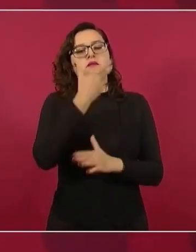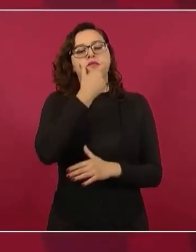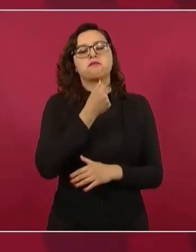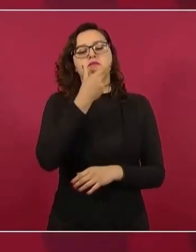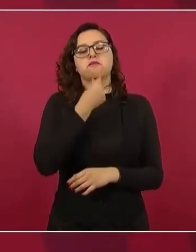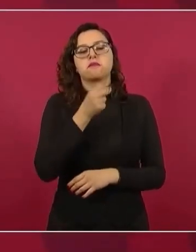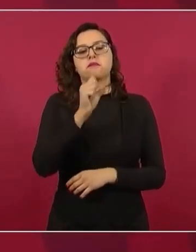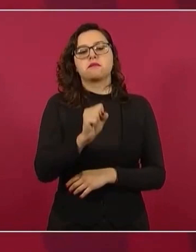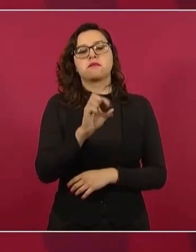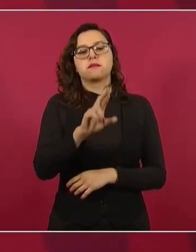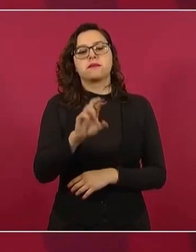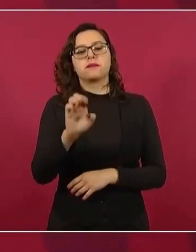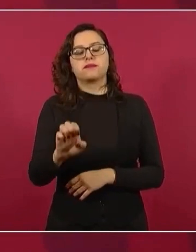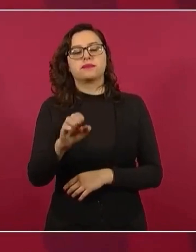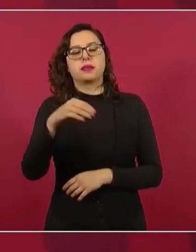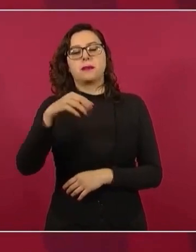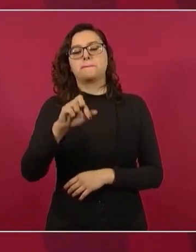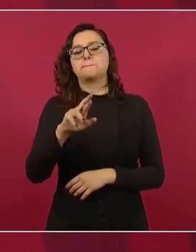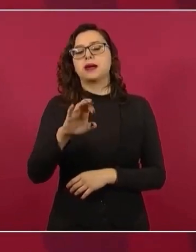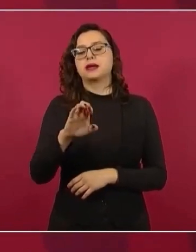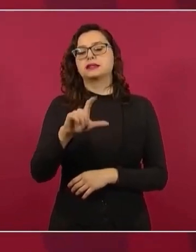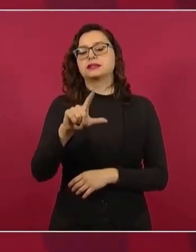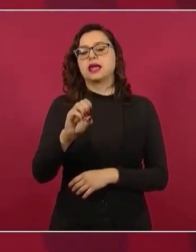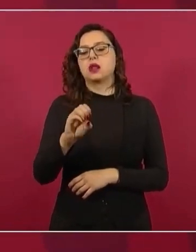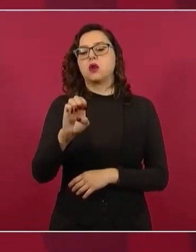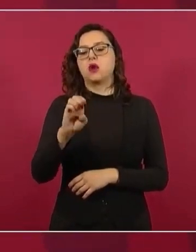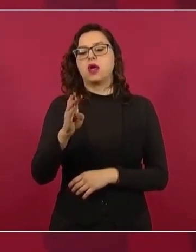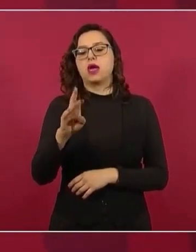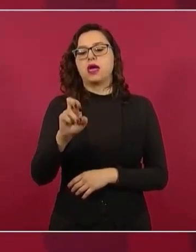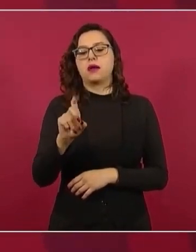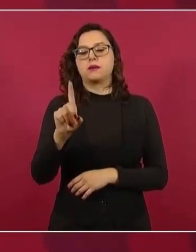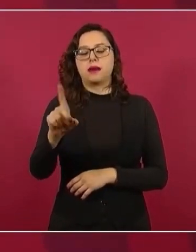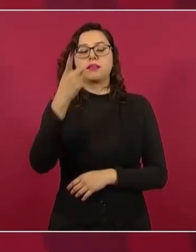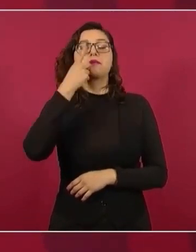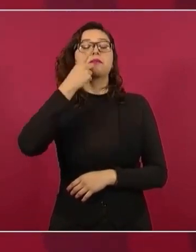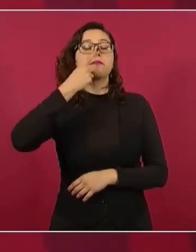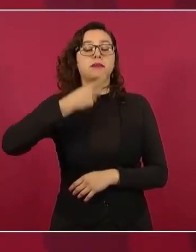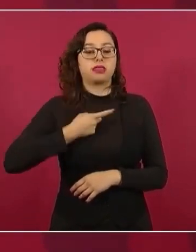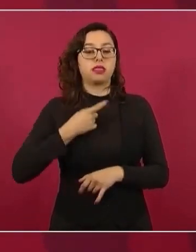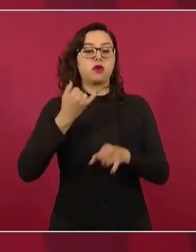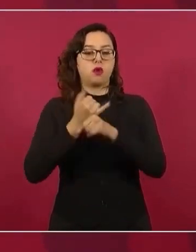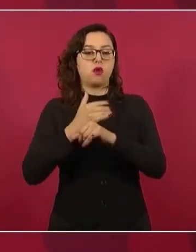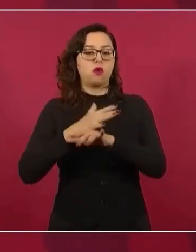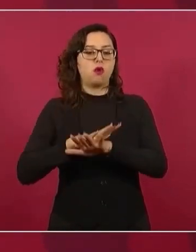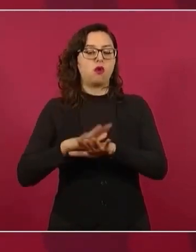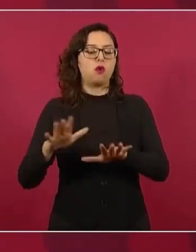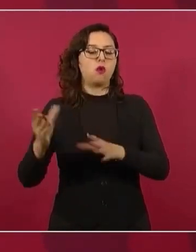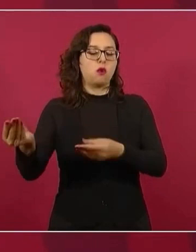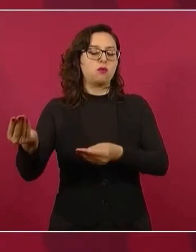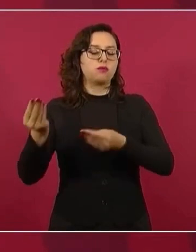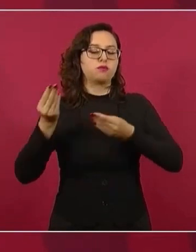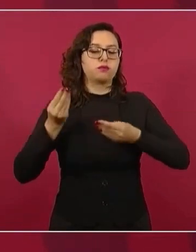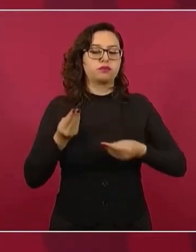Marcelo Ebrard, que se está convocando a